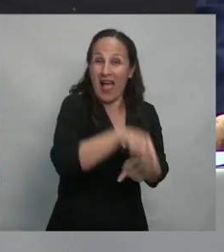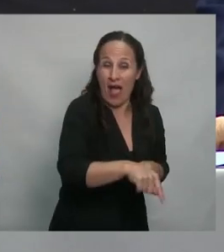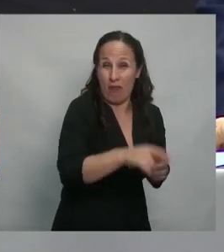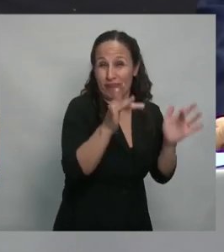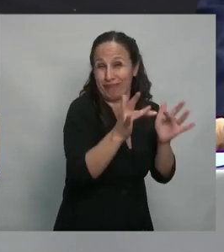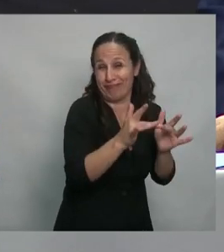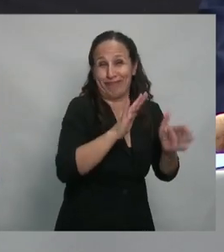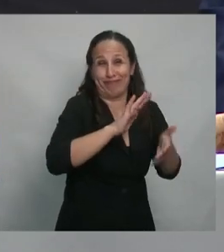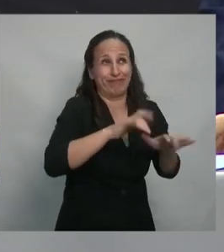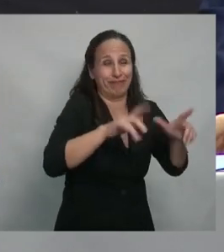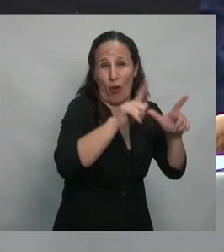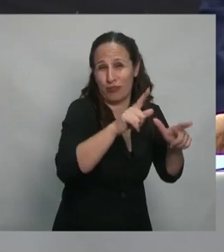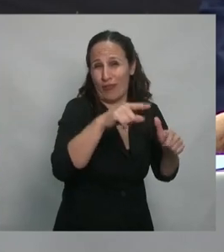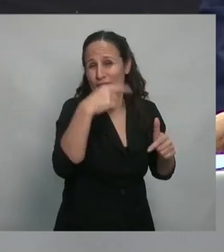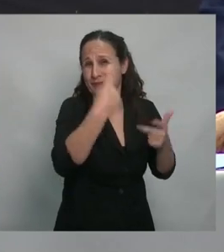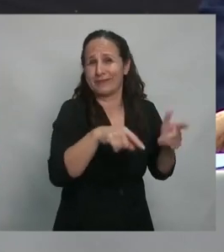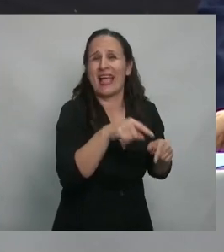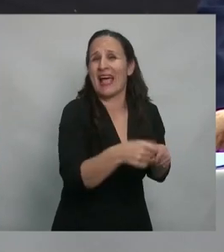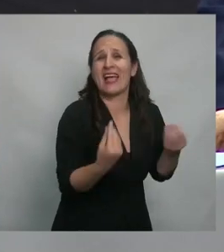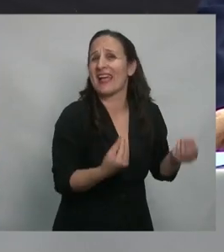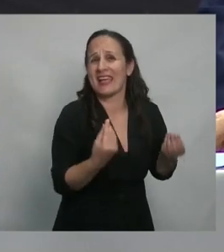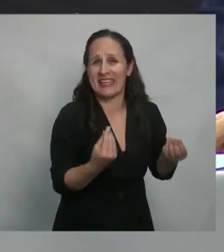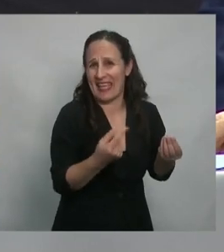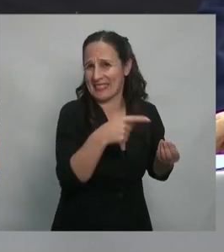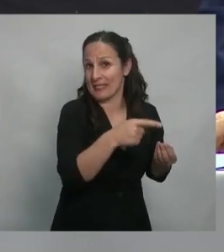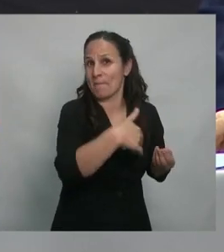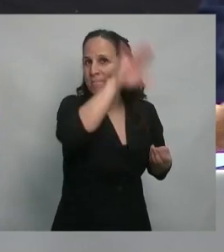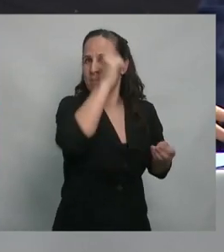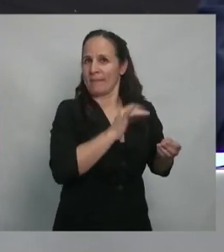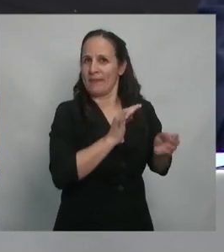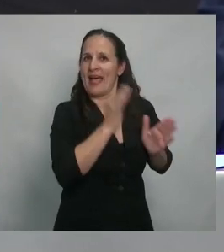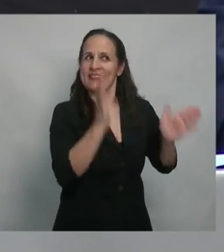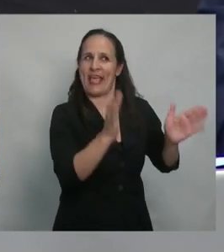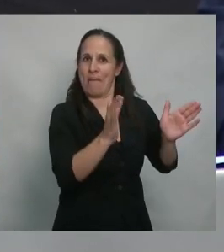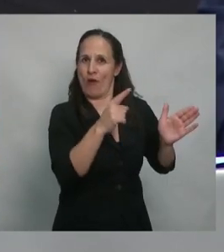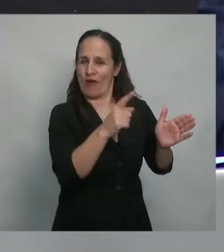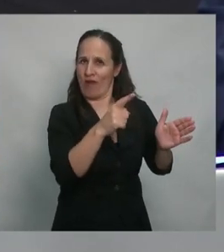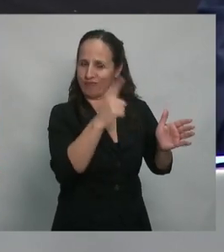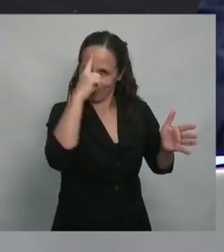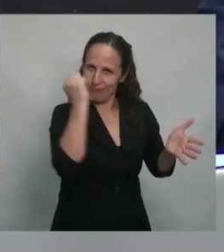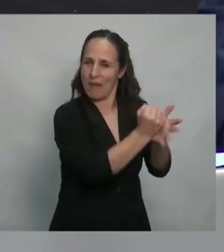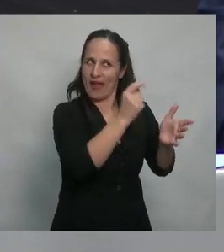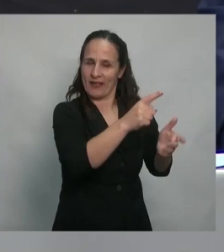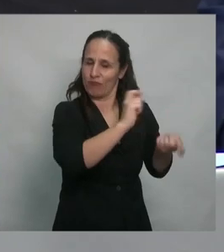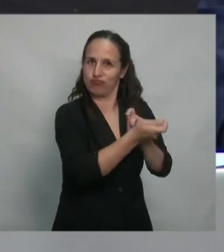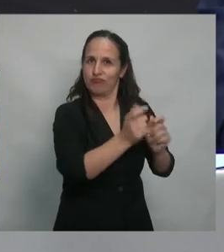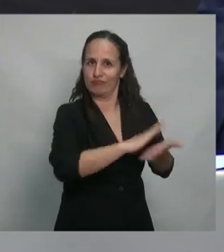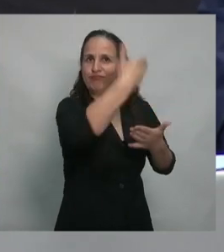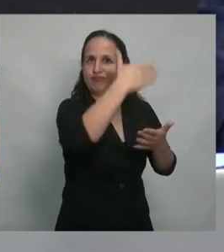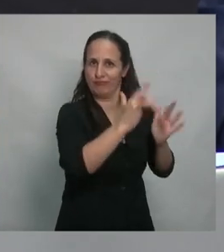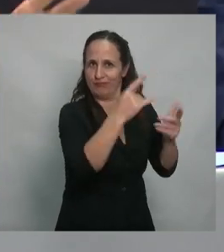nuestras computadoras son las que marcan la época y realmente hoy